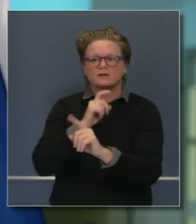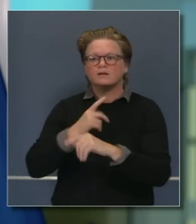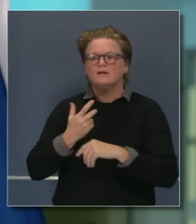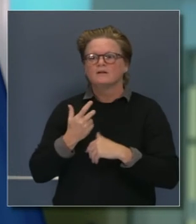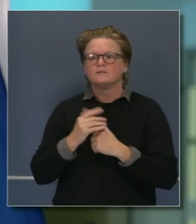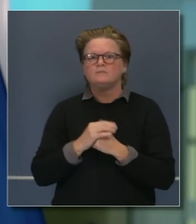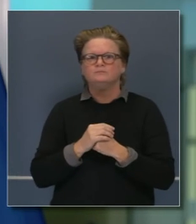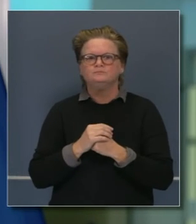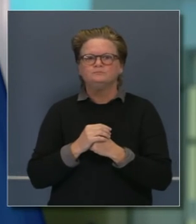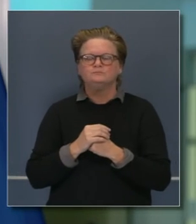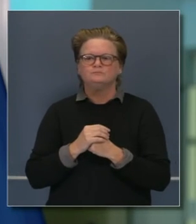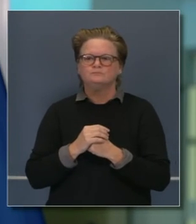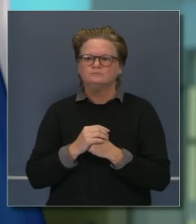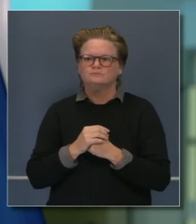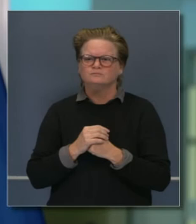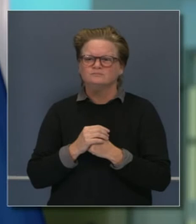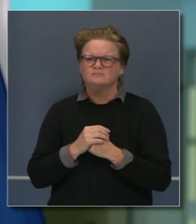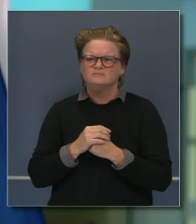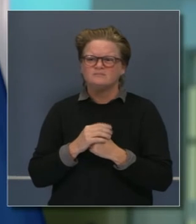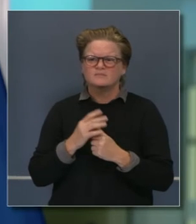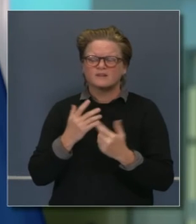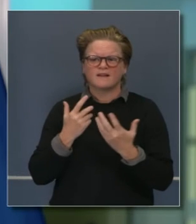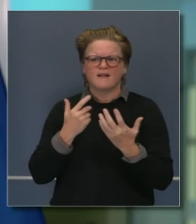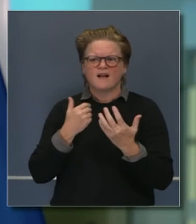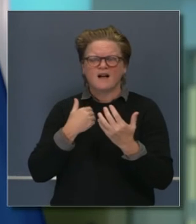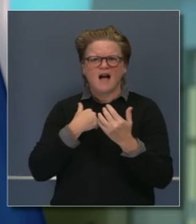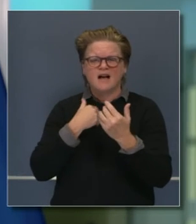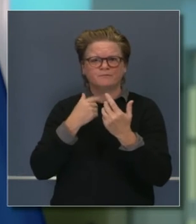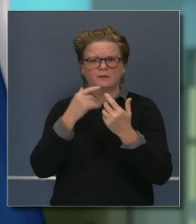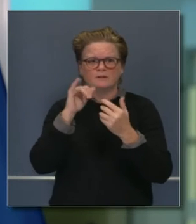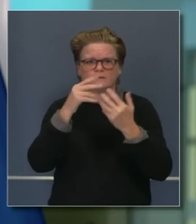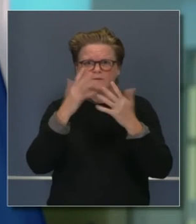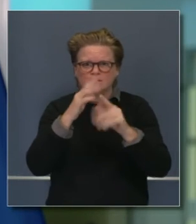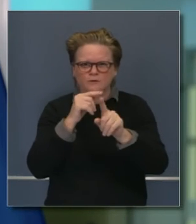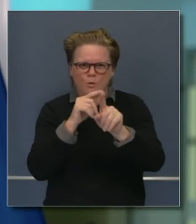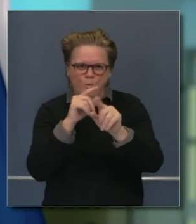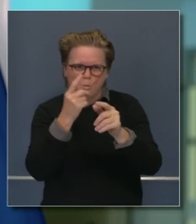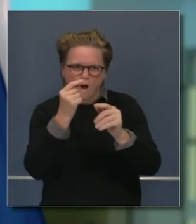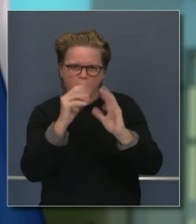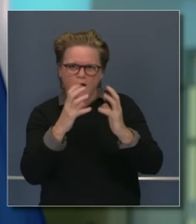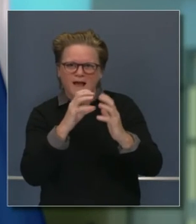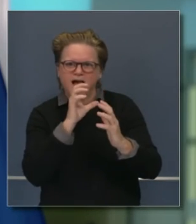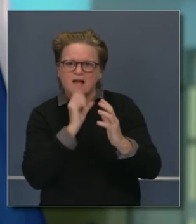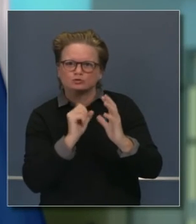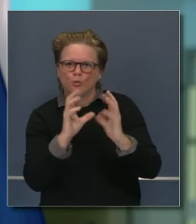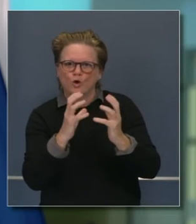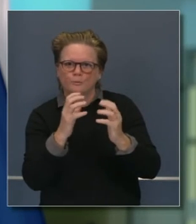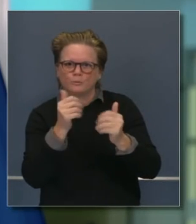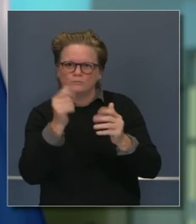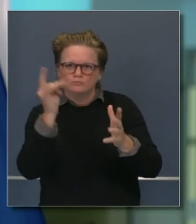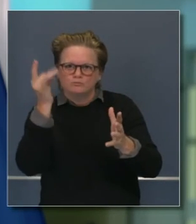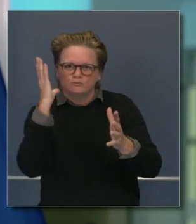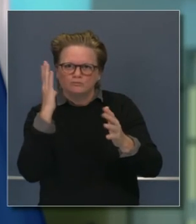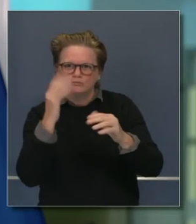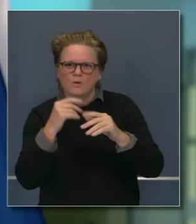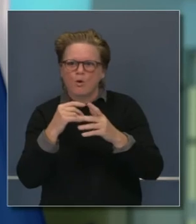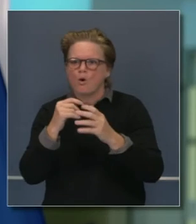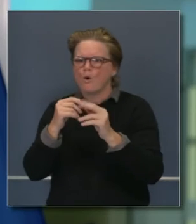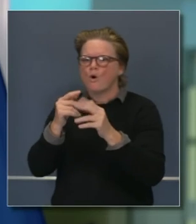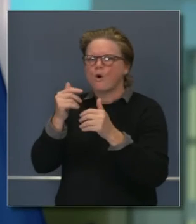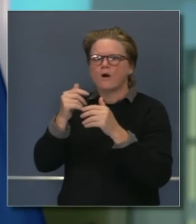fuente específica o un grupo de edad específico? ¿Qué es lo que está impulsando todo esto?